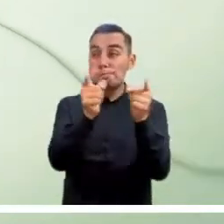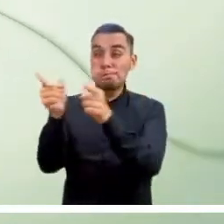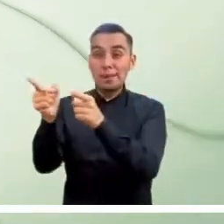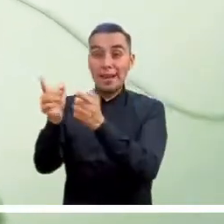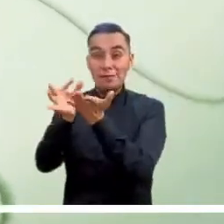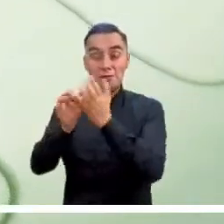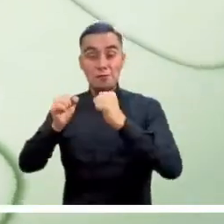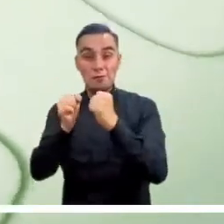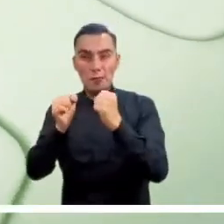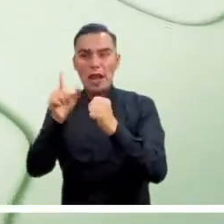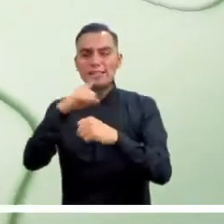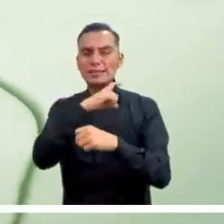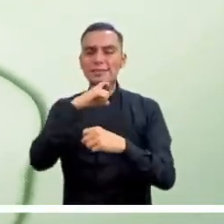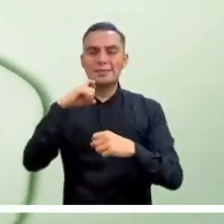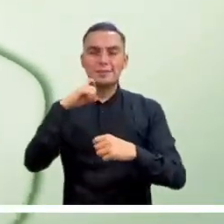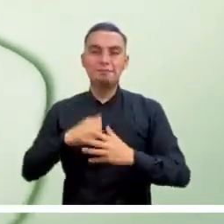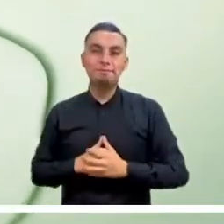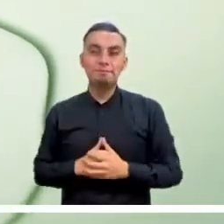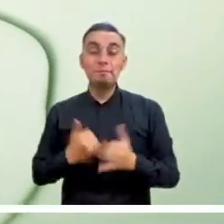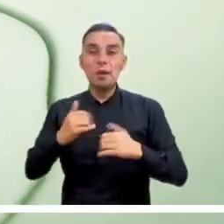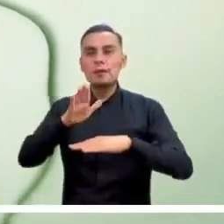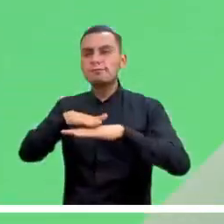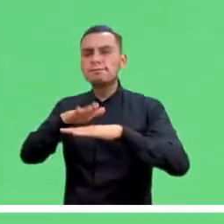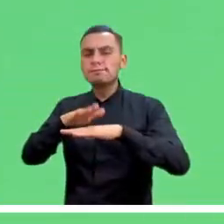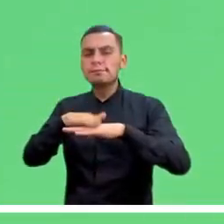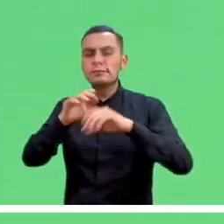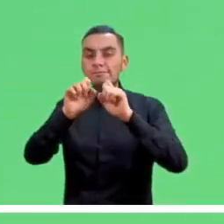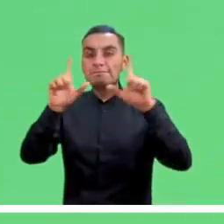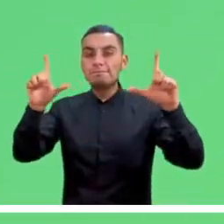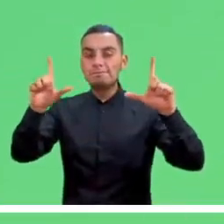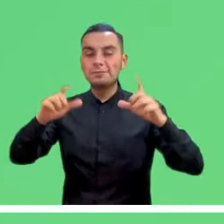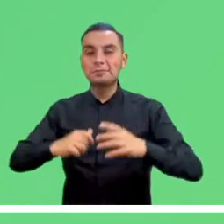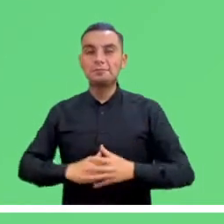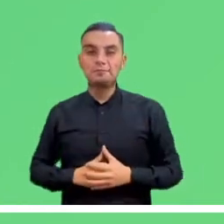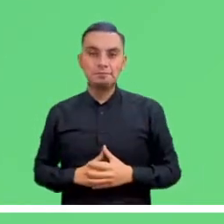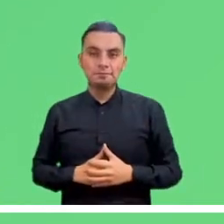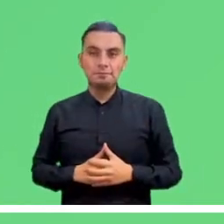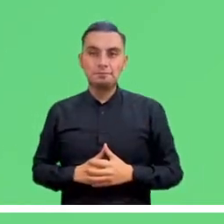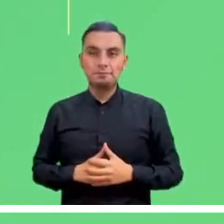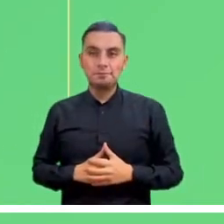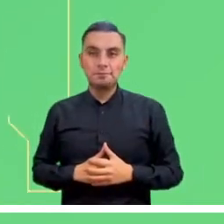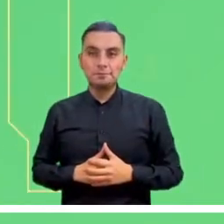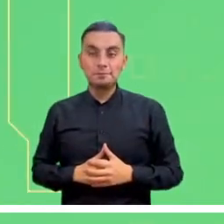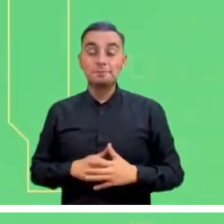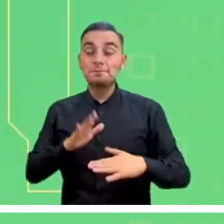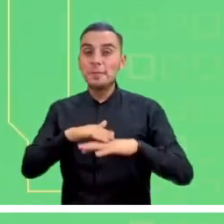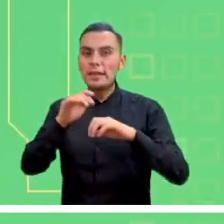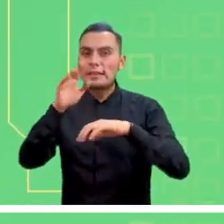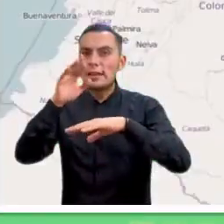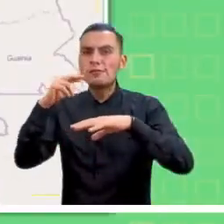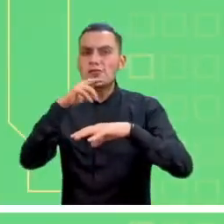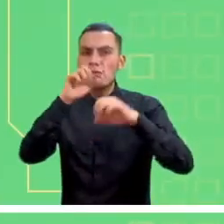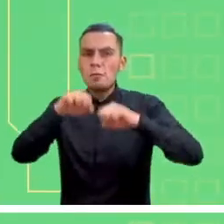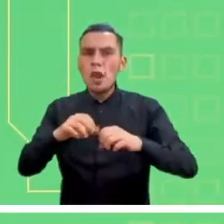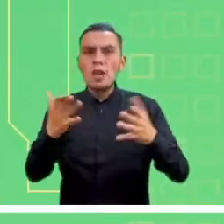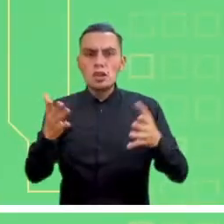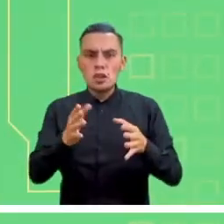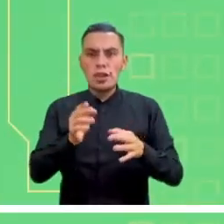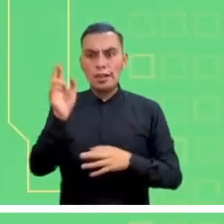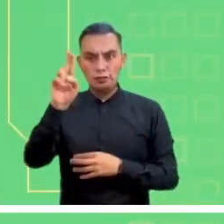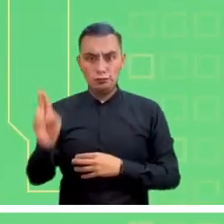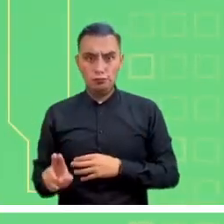de corta duración. En el resto de la ciudad habría tiempo seco. Veamos ahora las alertas que se encuentran activas.